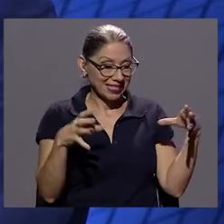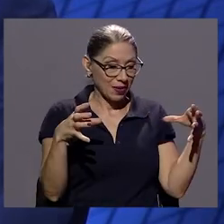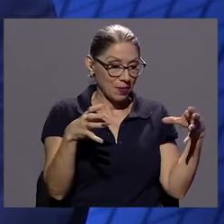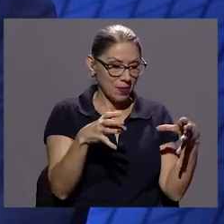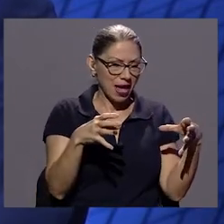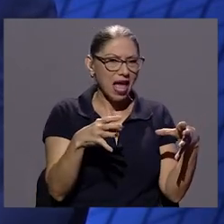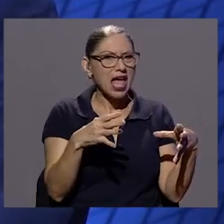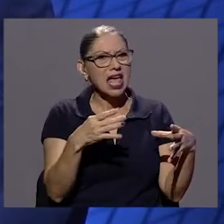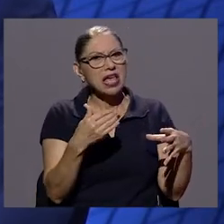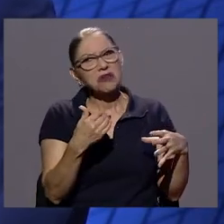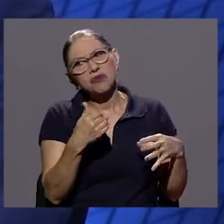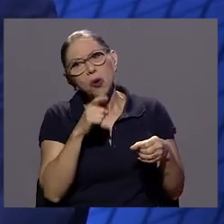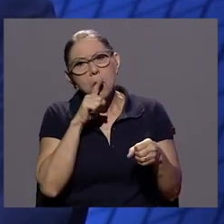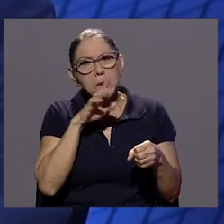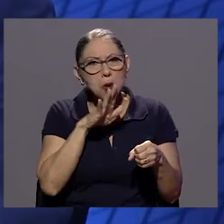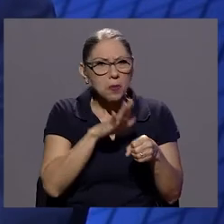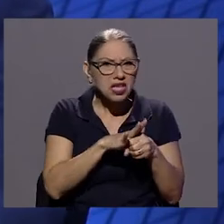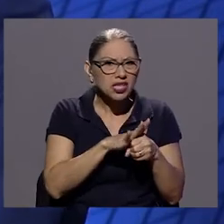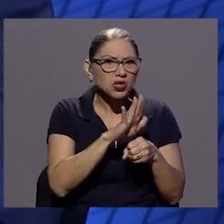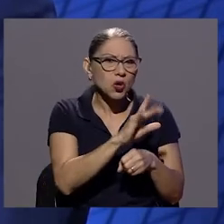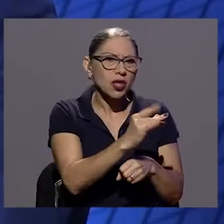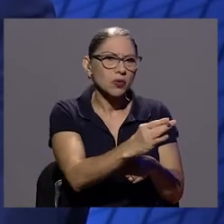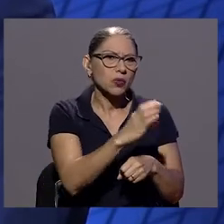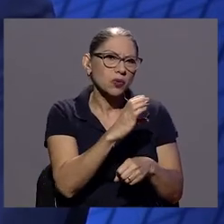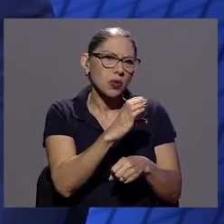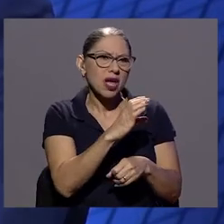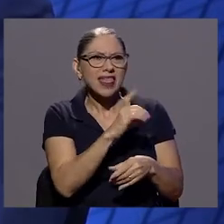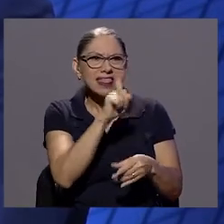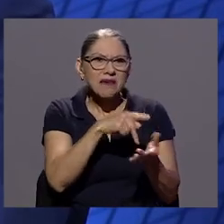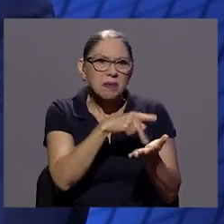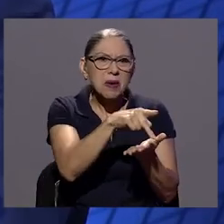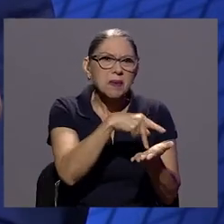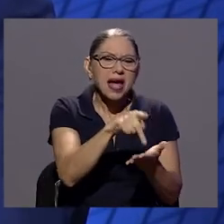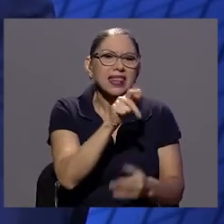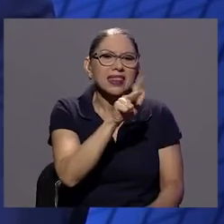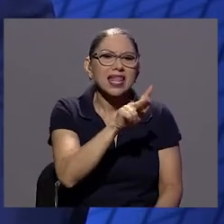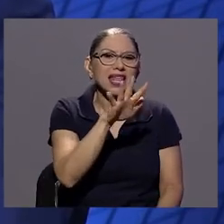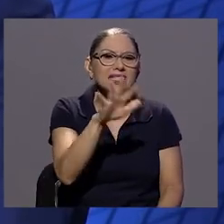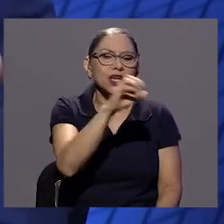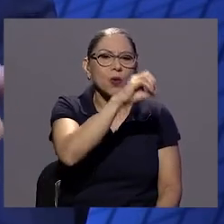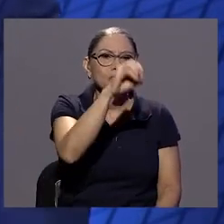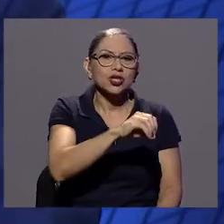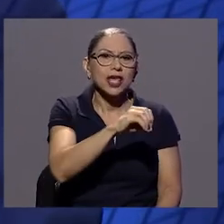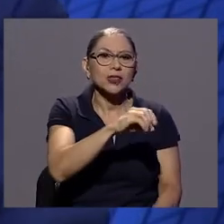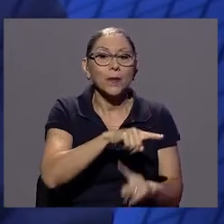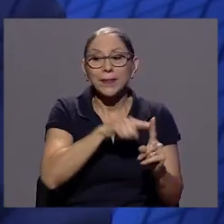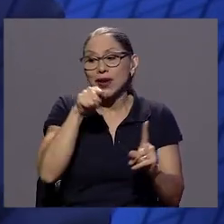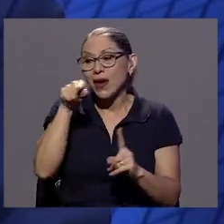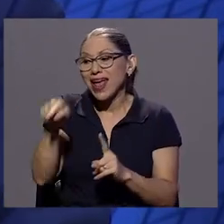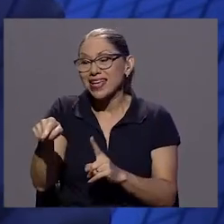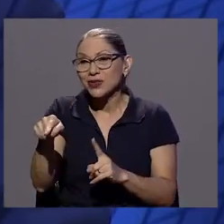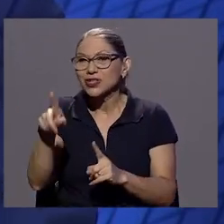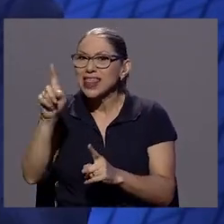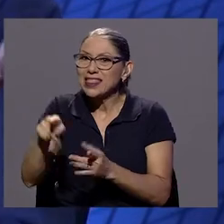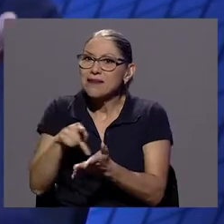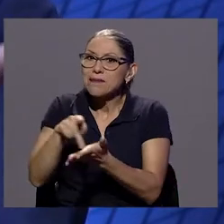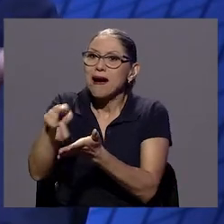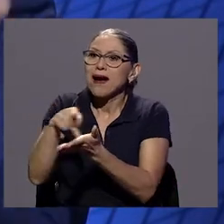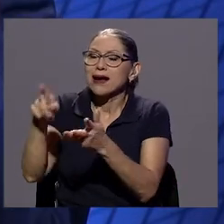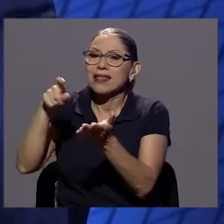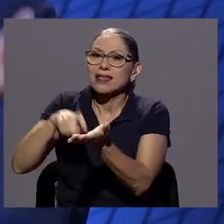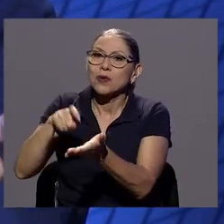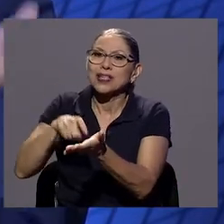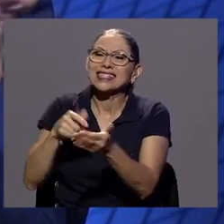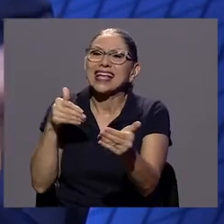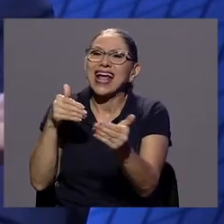de sus ingresos alrededor del 35%, este otro segundo segmento tiene un compromiso de casi la mitad. o sea, casi